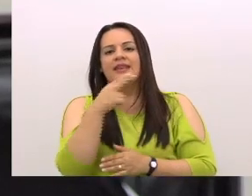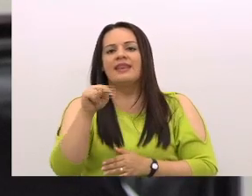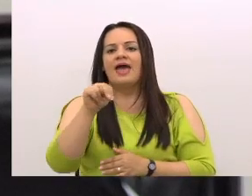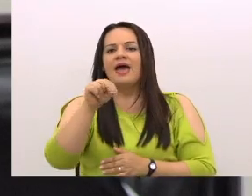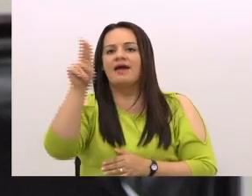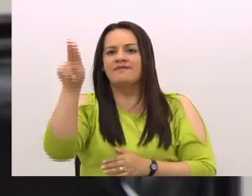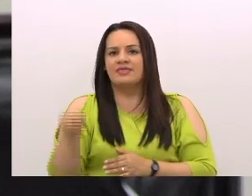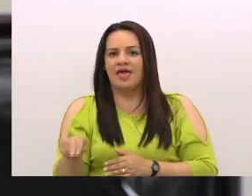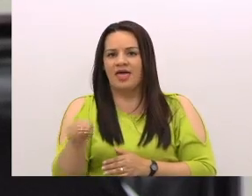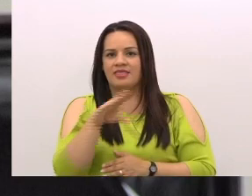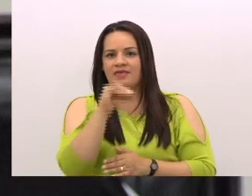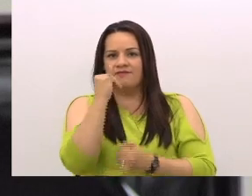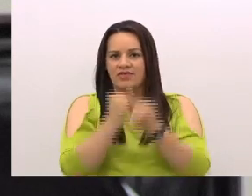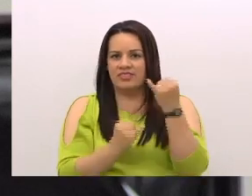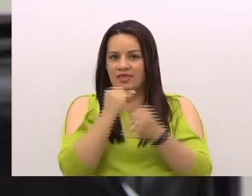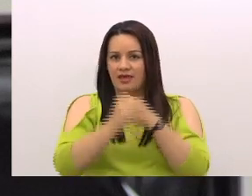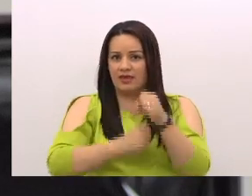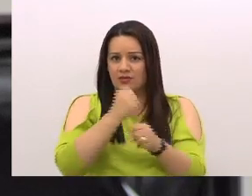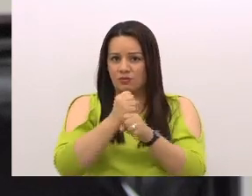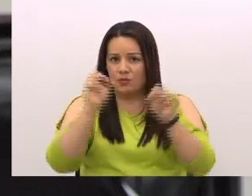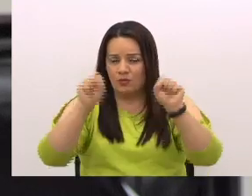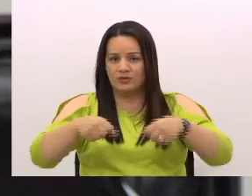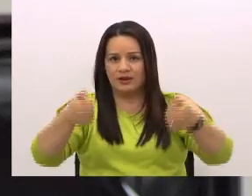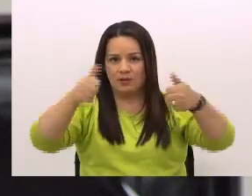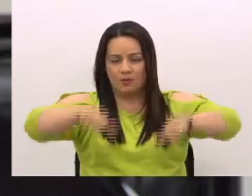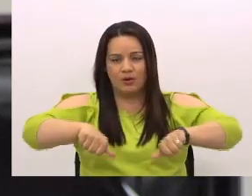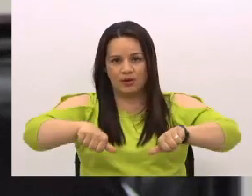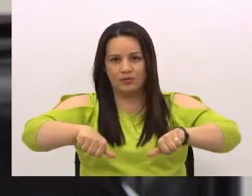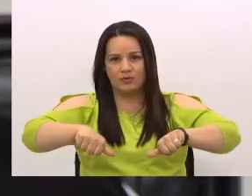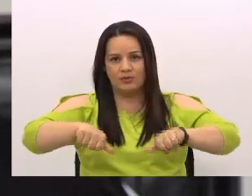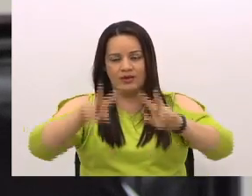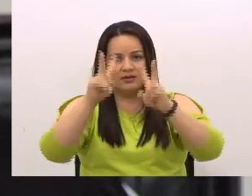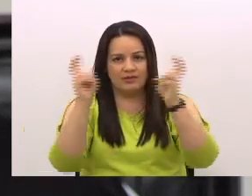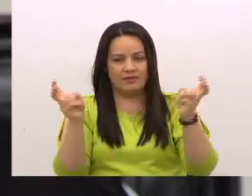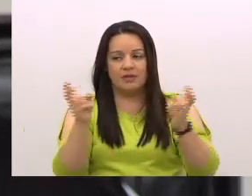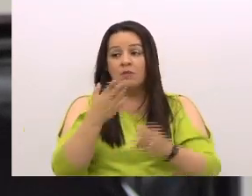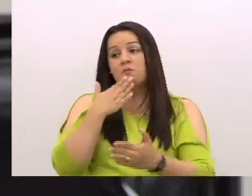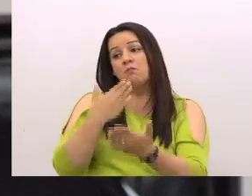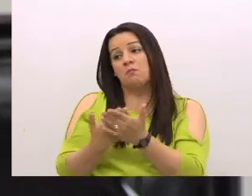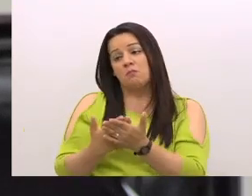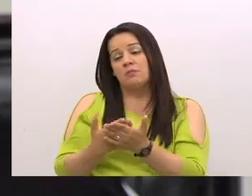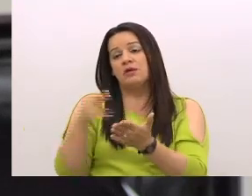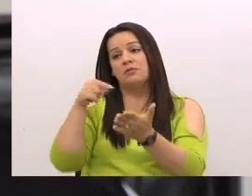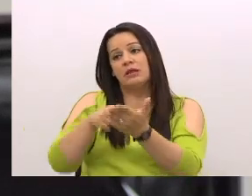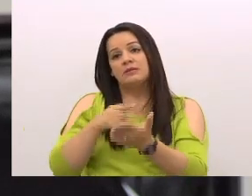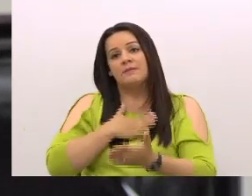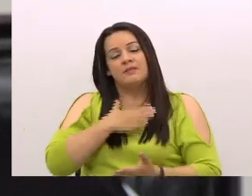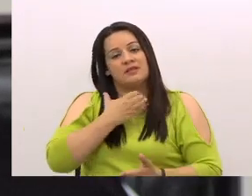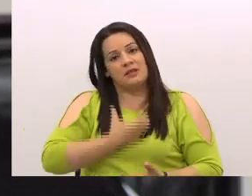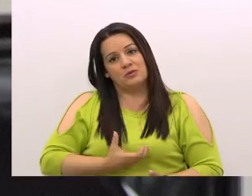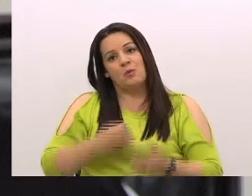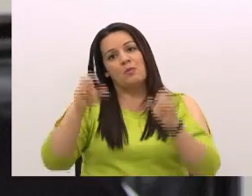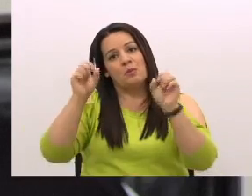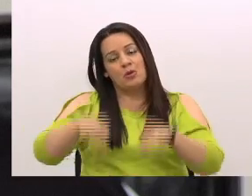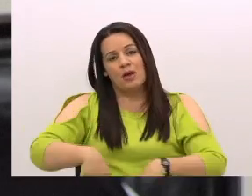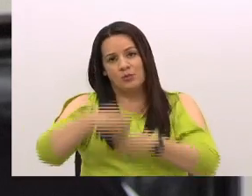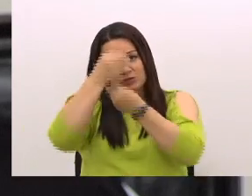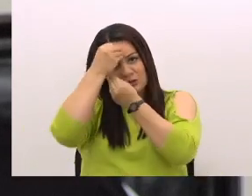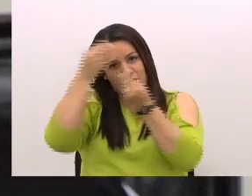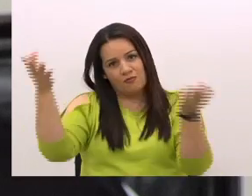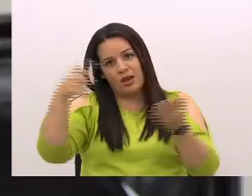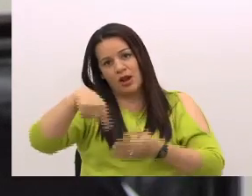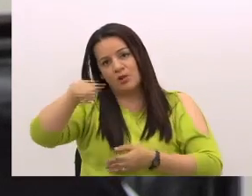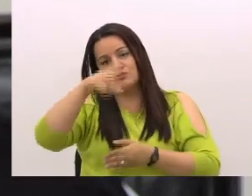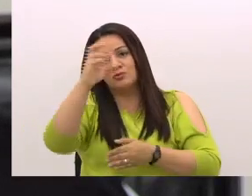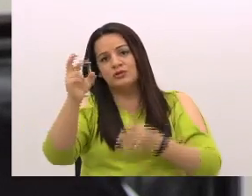consenso sobre el tema? Bueno, eso sería mi deseo, eso sería mi deseo que le podamos decir a los costarricenses